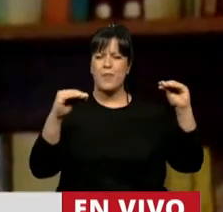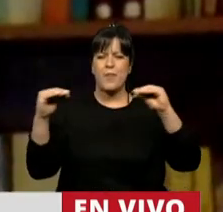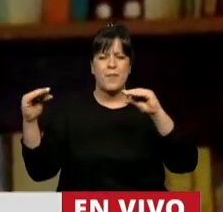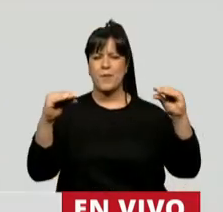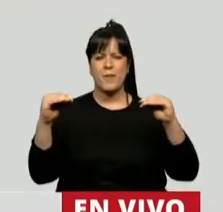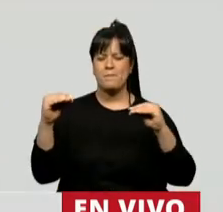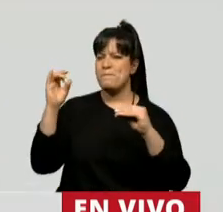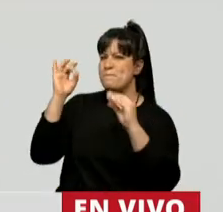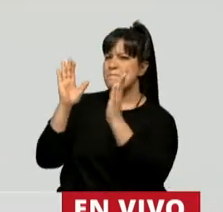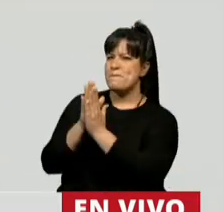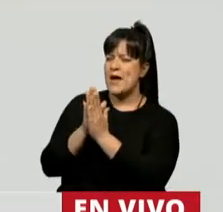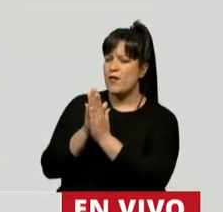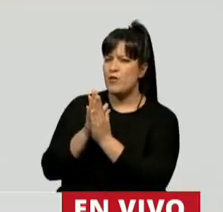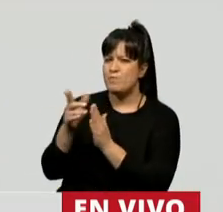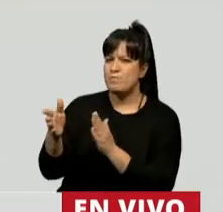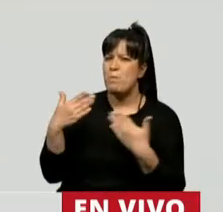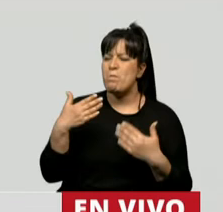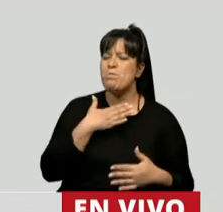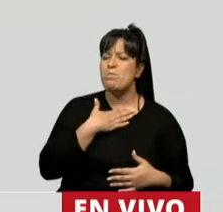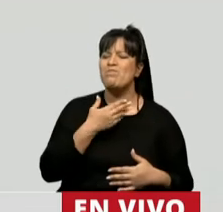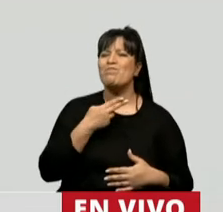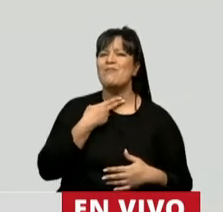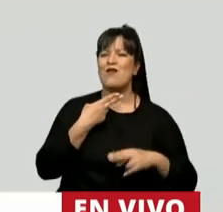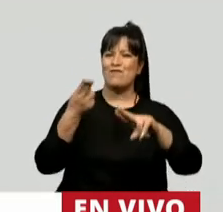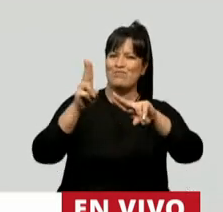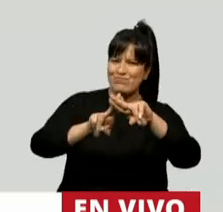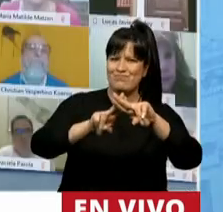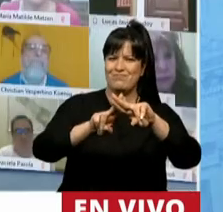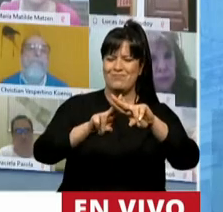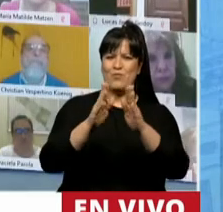Discúlpeme, diputada. ¿Pueden cerrar los micrófonos, por favor?